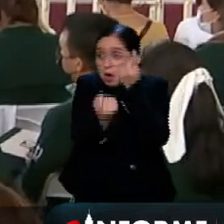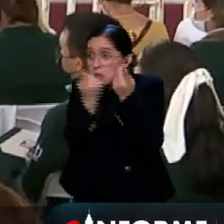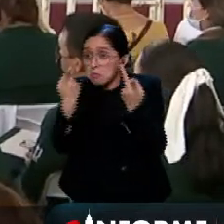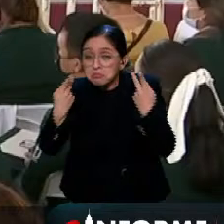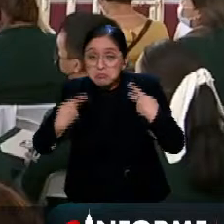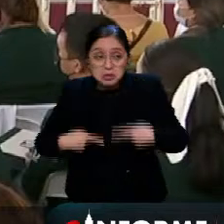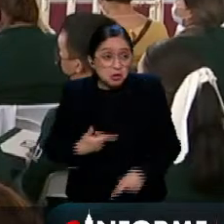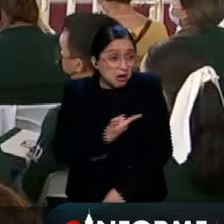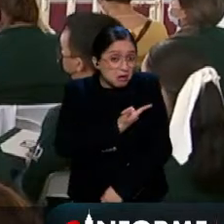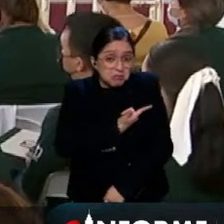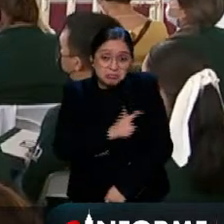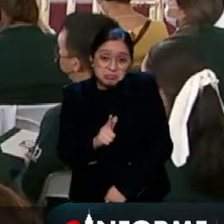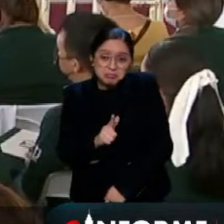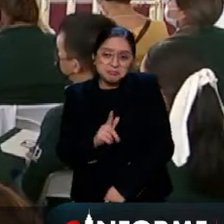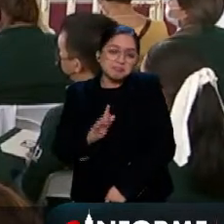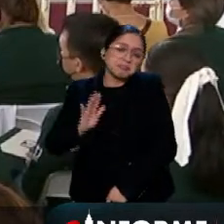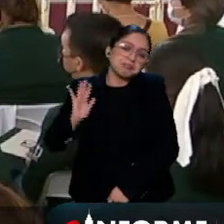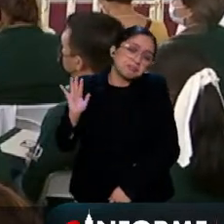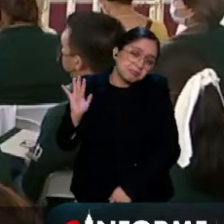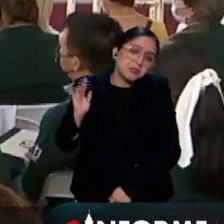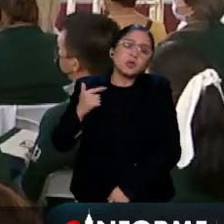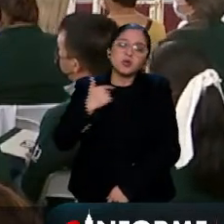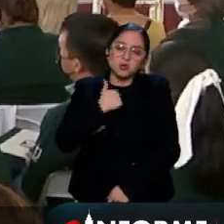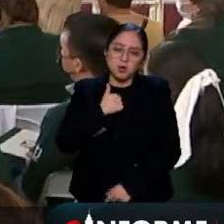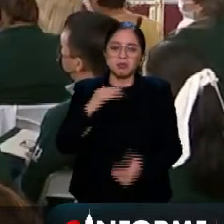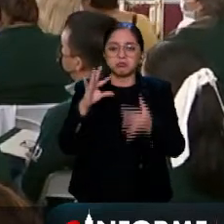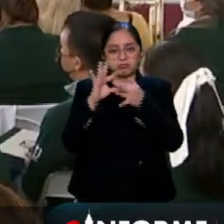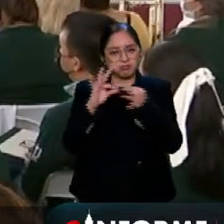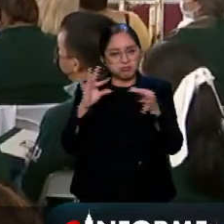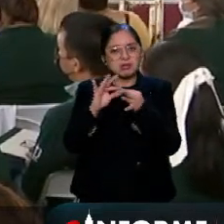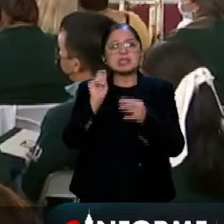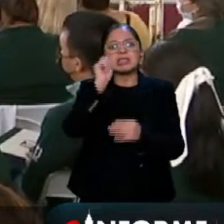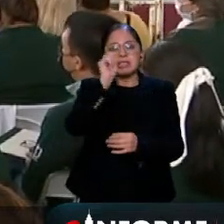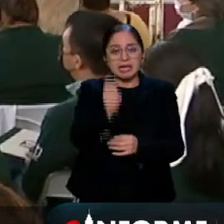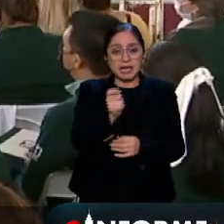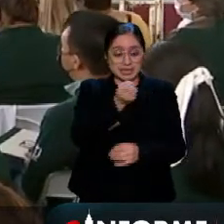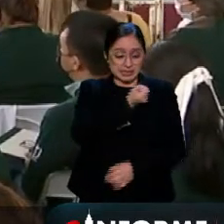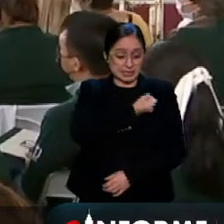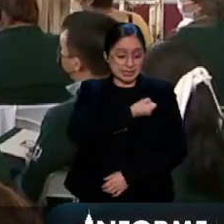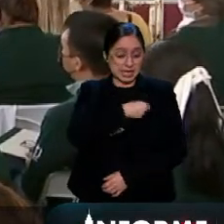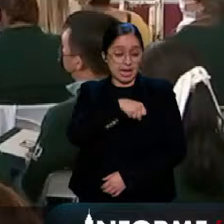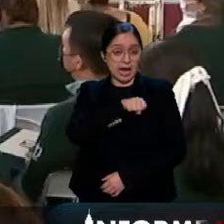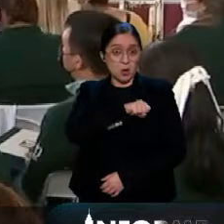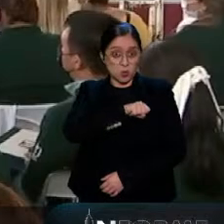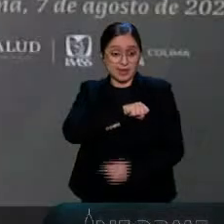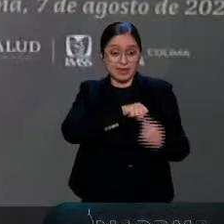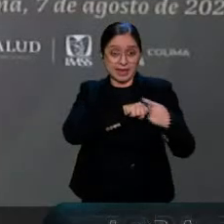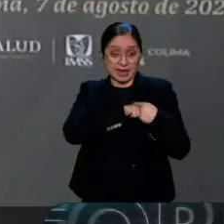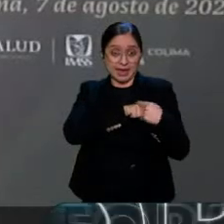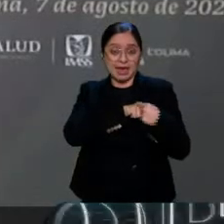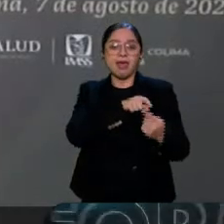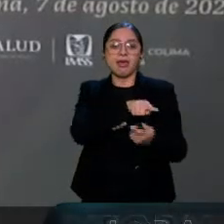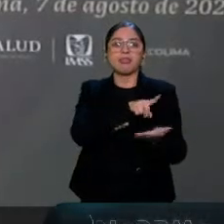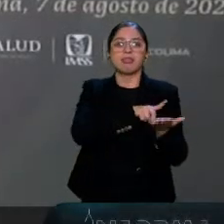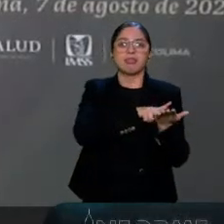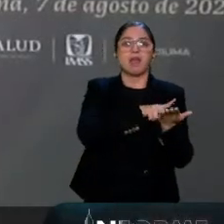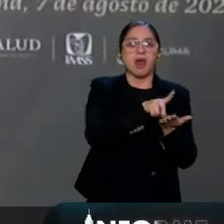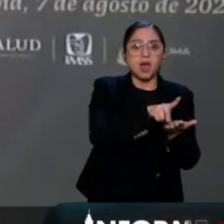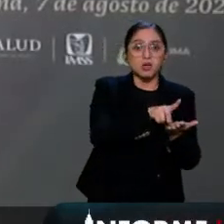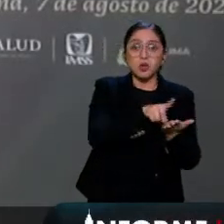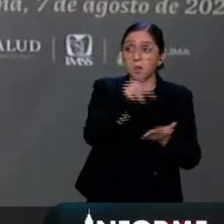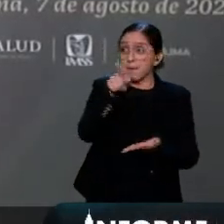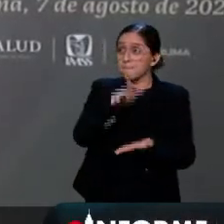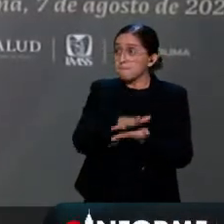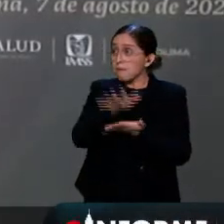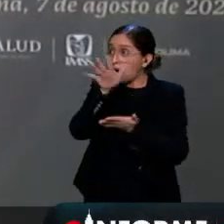nada más les digo que la salud es un derecho humano, que no tiene que ver con ideologías, que no tiene